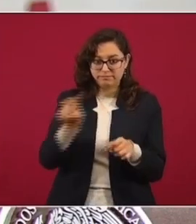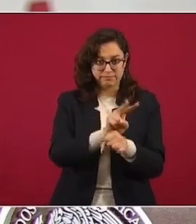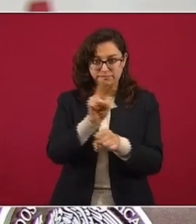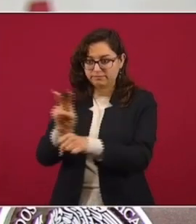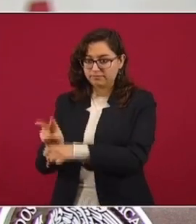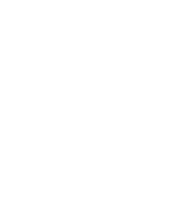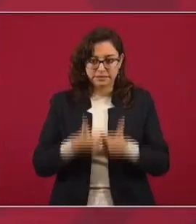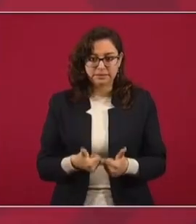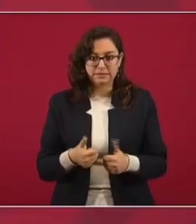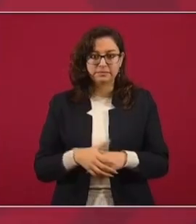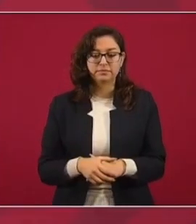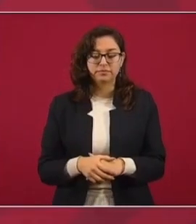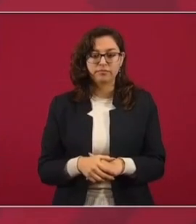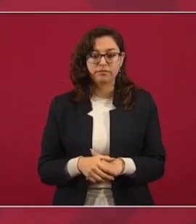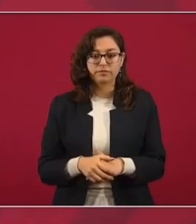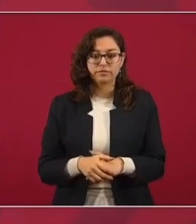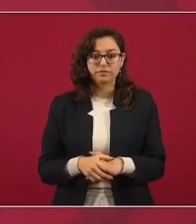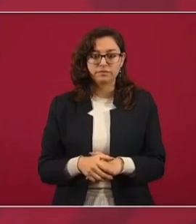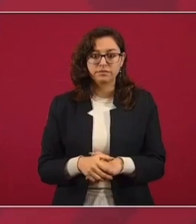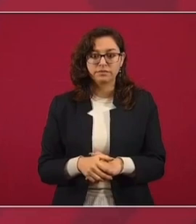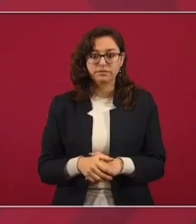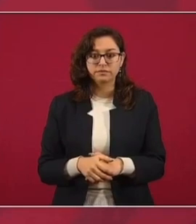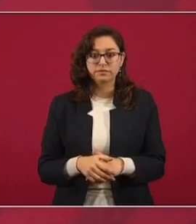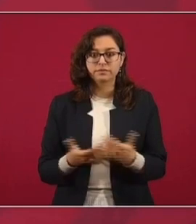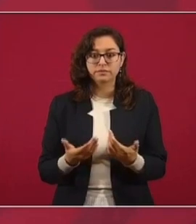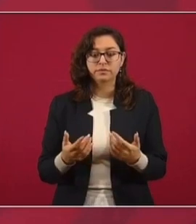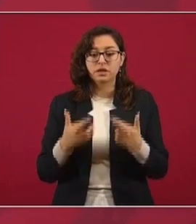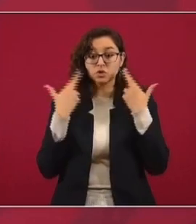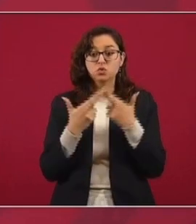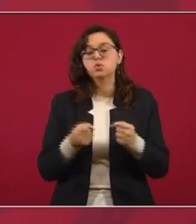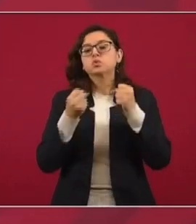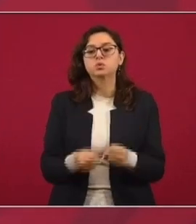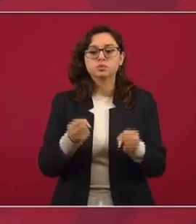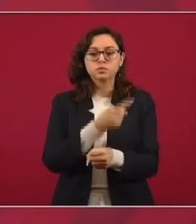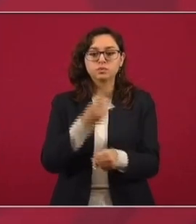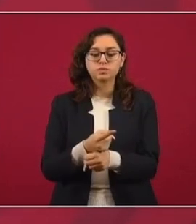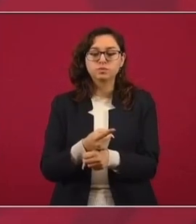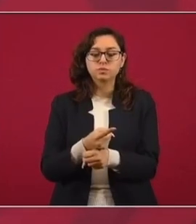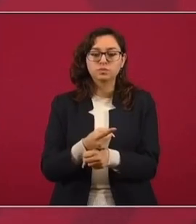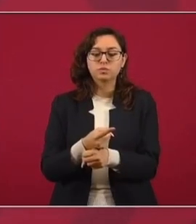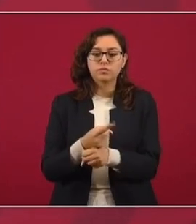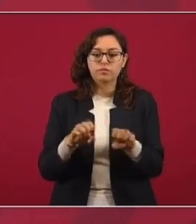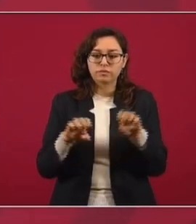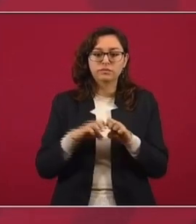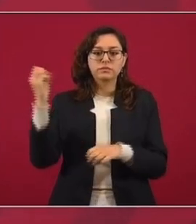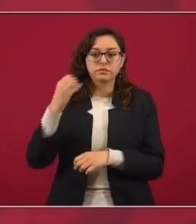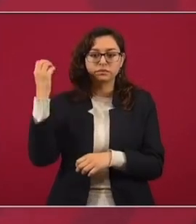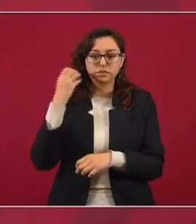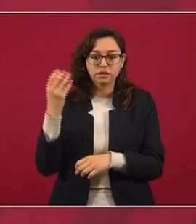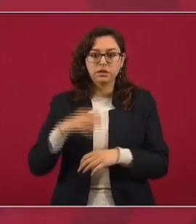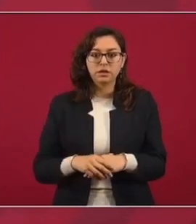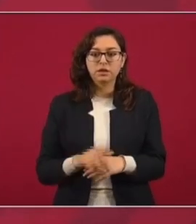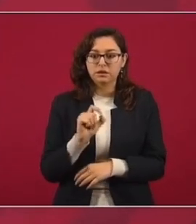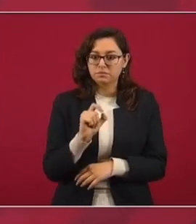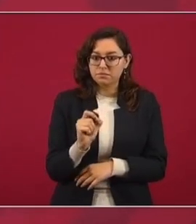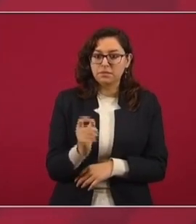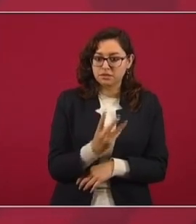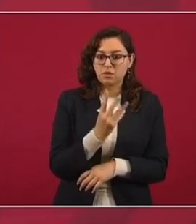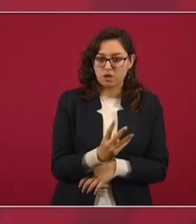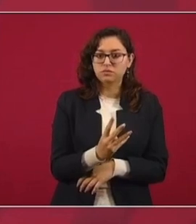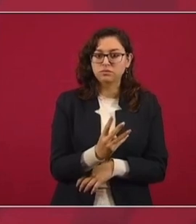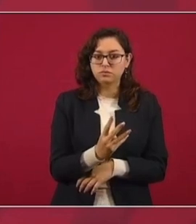el domingo estamos en Tulum. Vamos a tener reunión de gabinete y de gabinete de seguridad y conferencias. El 24 terminamos.